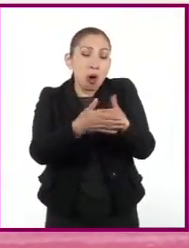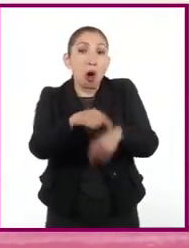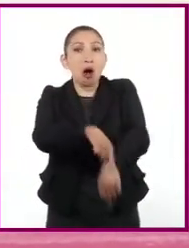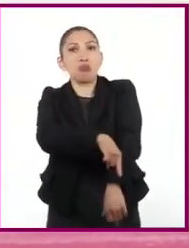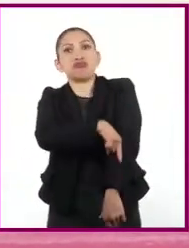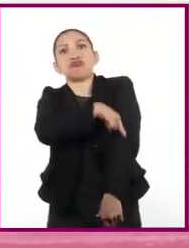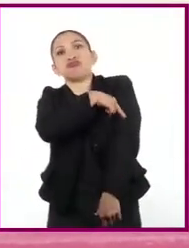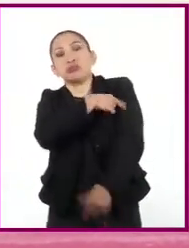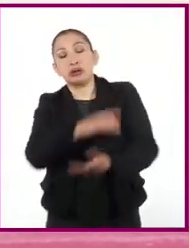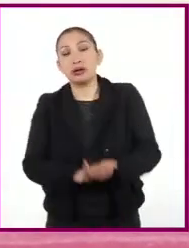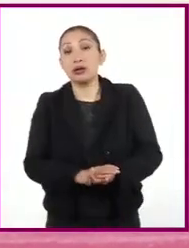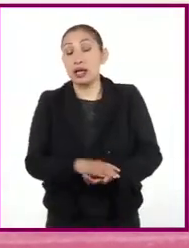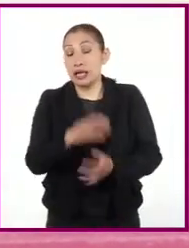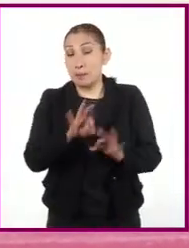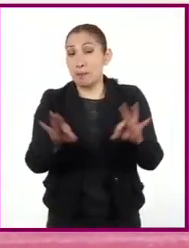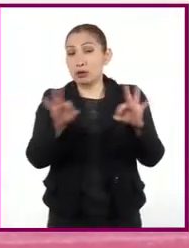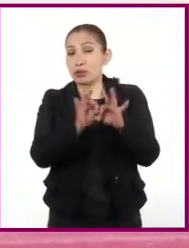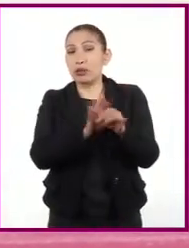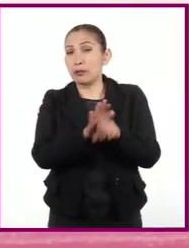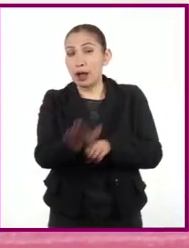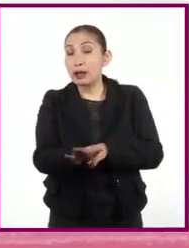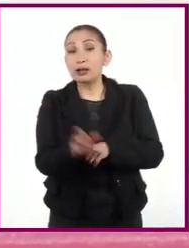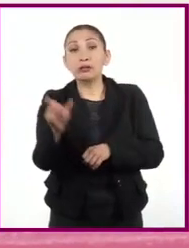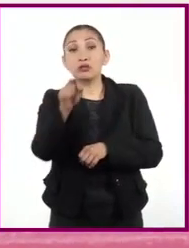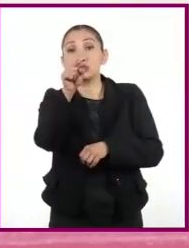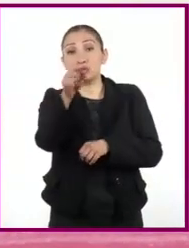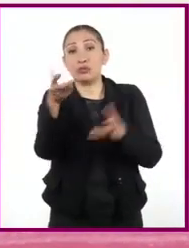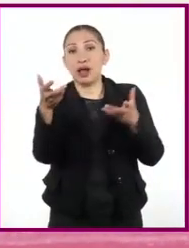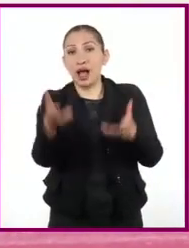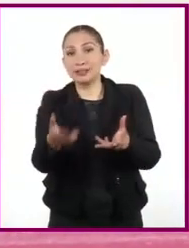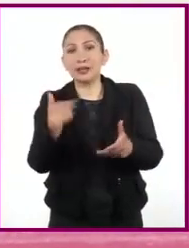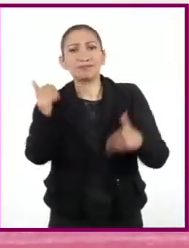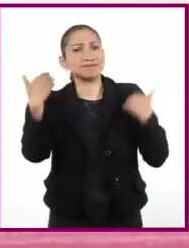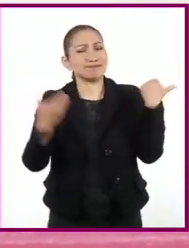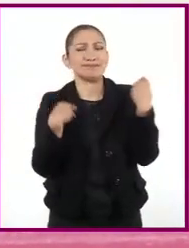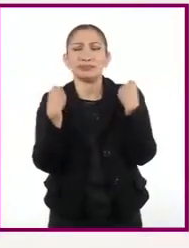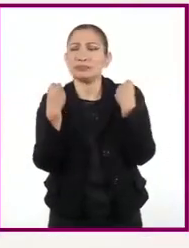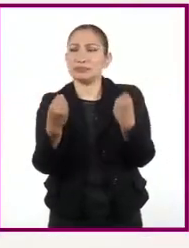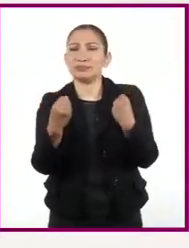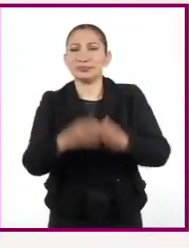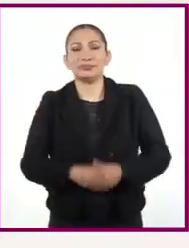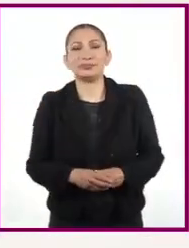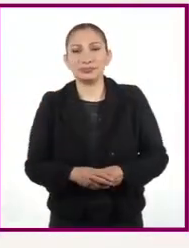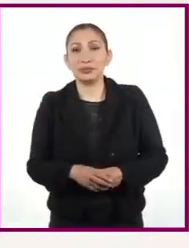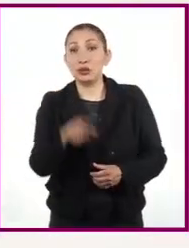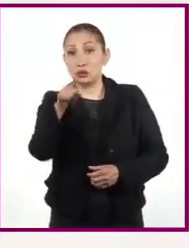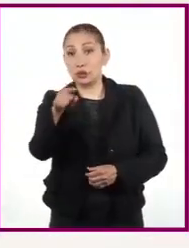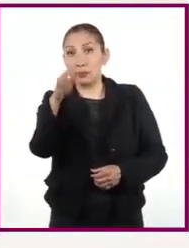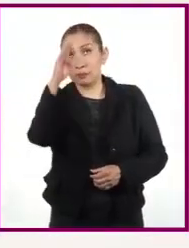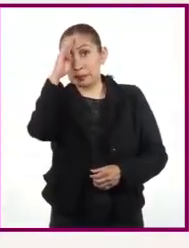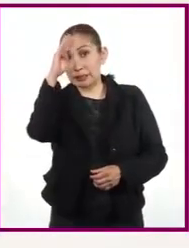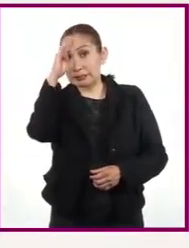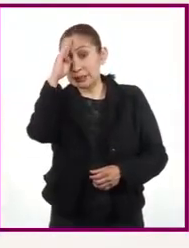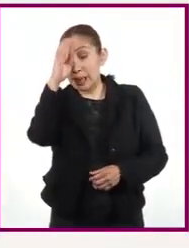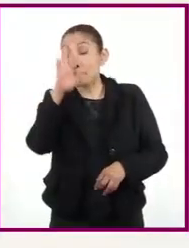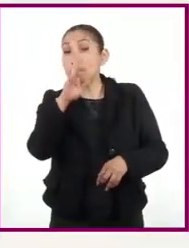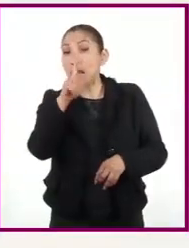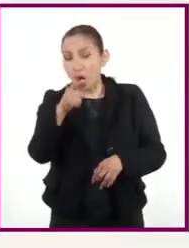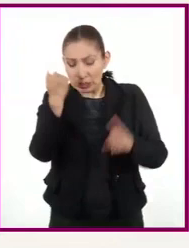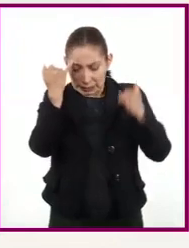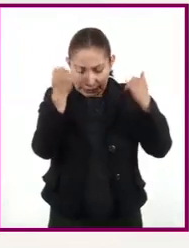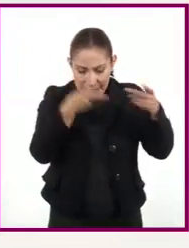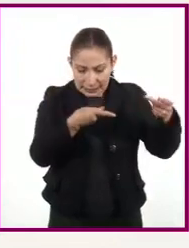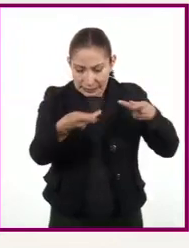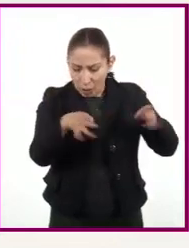duración. Lo realmente importante es que cuando lo hagan se diviertan mucho. Tengan presente que entre mejor